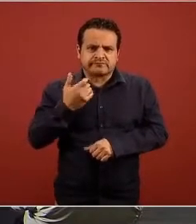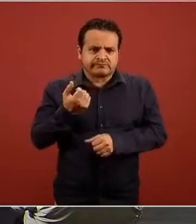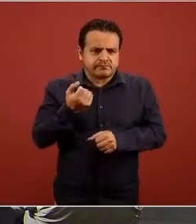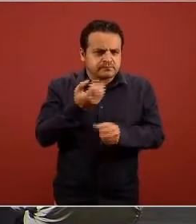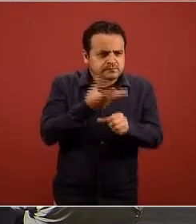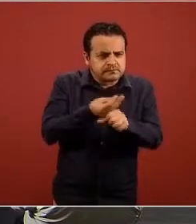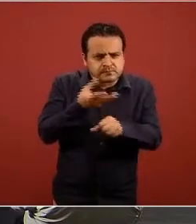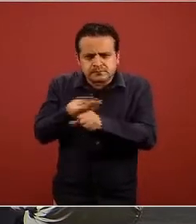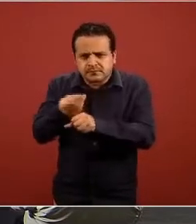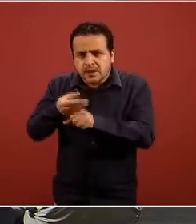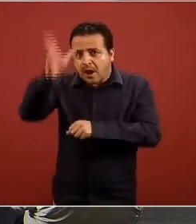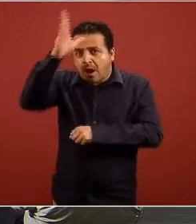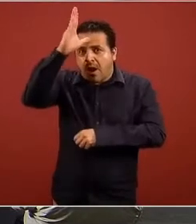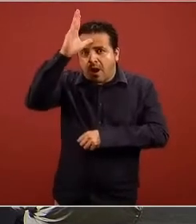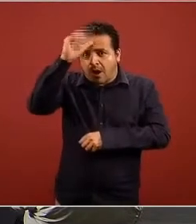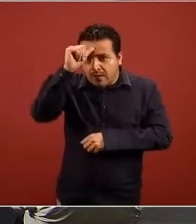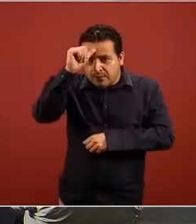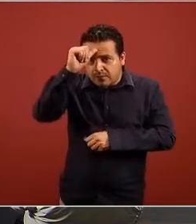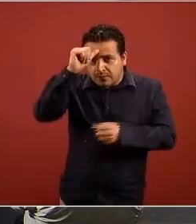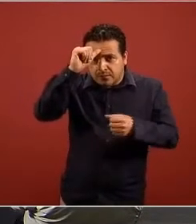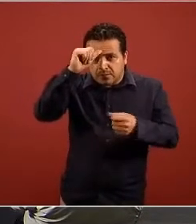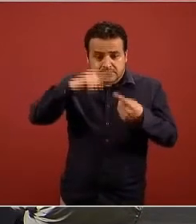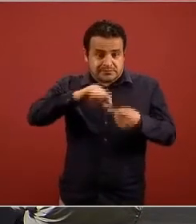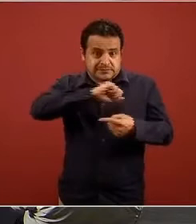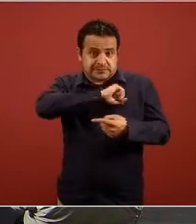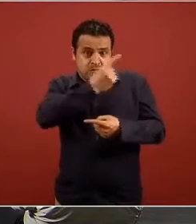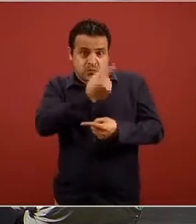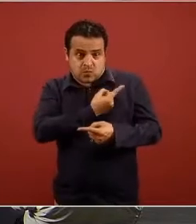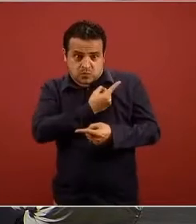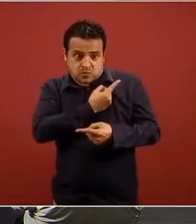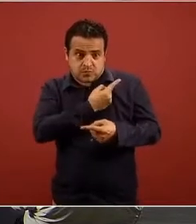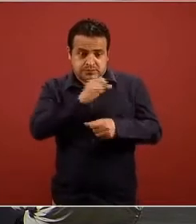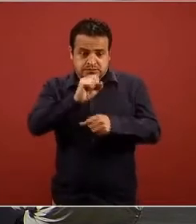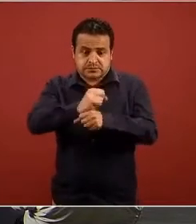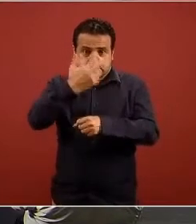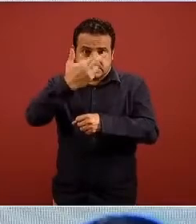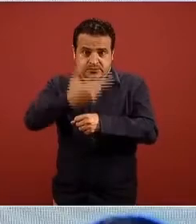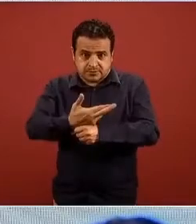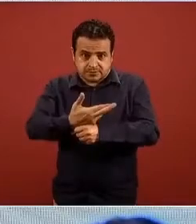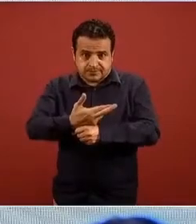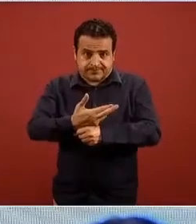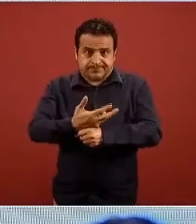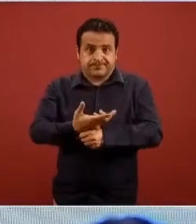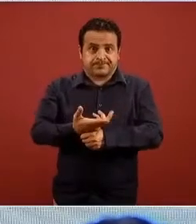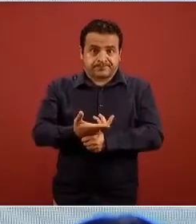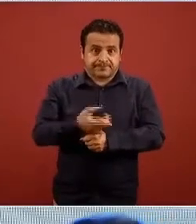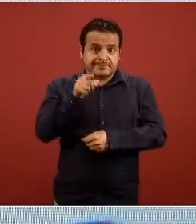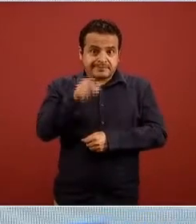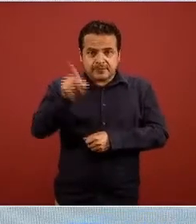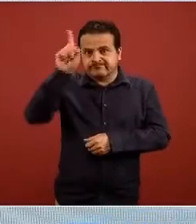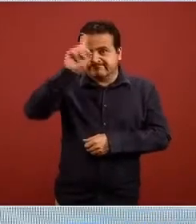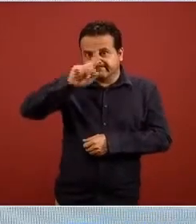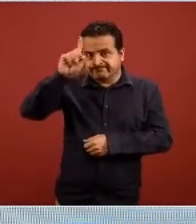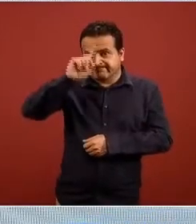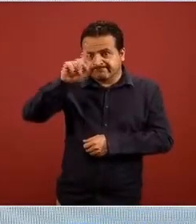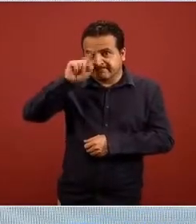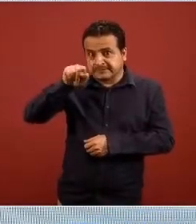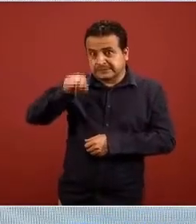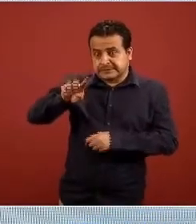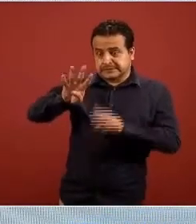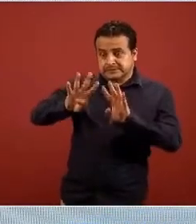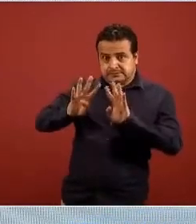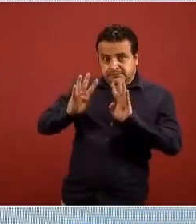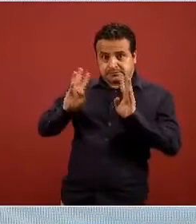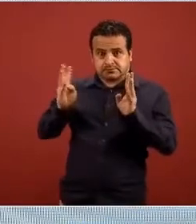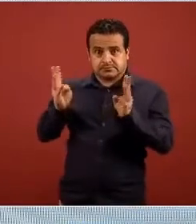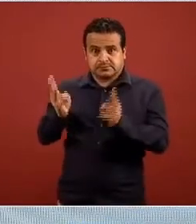de la Secretaría de Salud del Secretario de Salud que fue sancionado por el Consejo de Salud General y a su vez por el